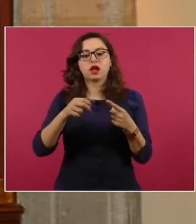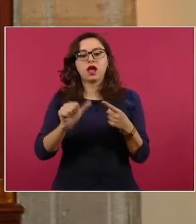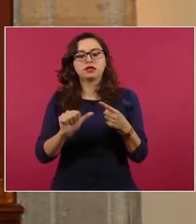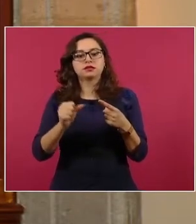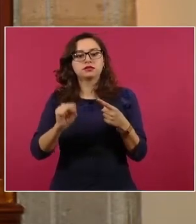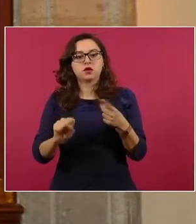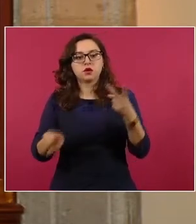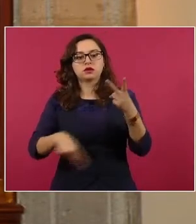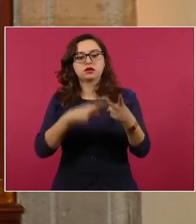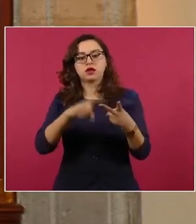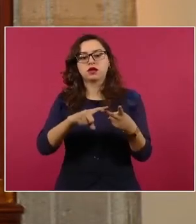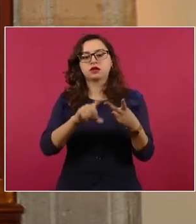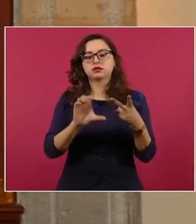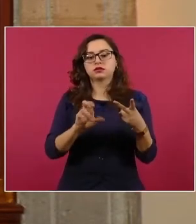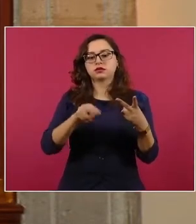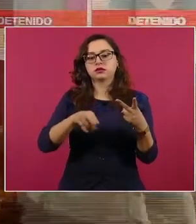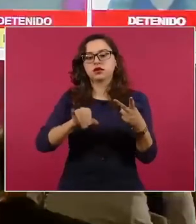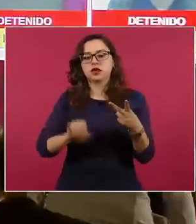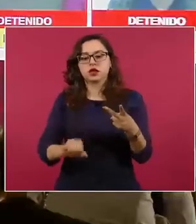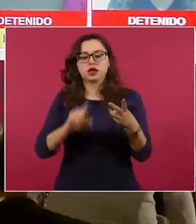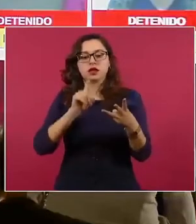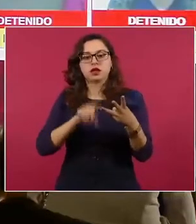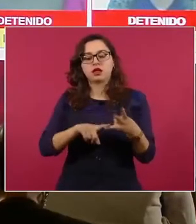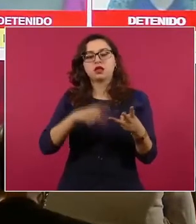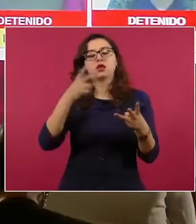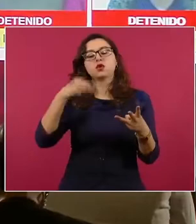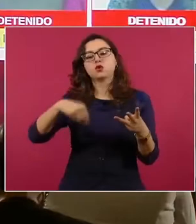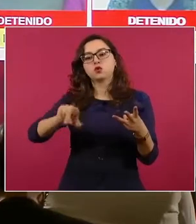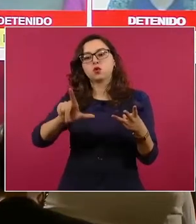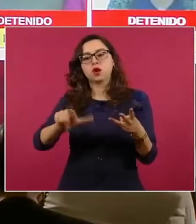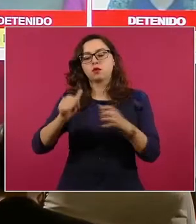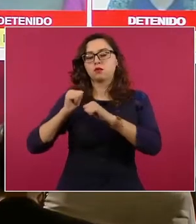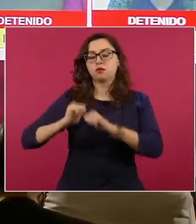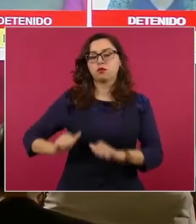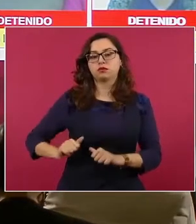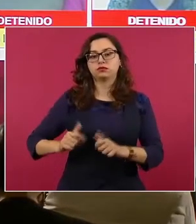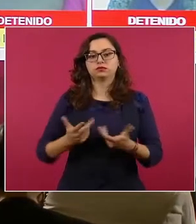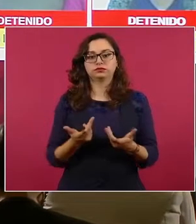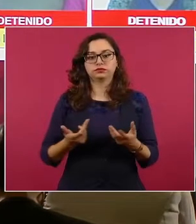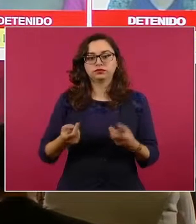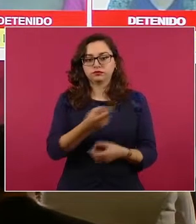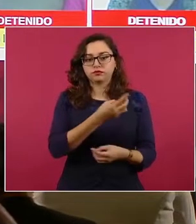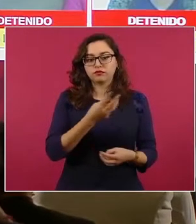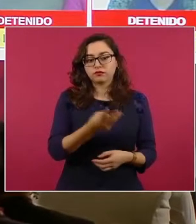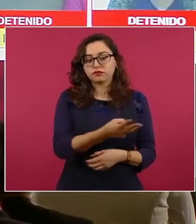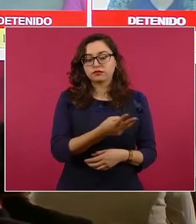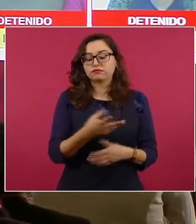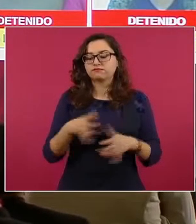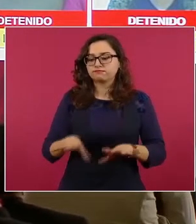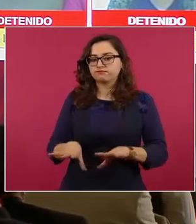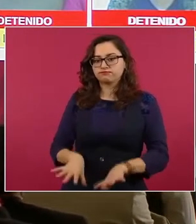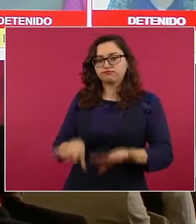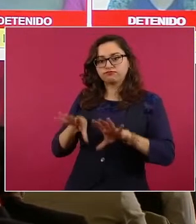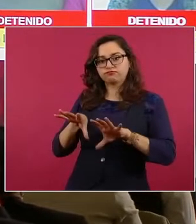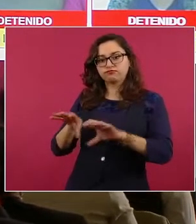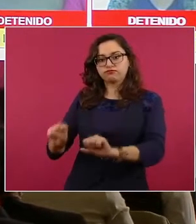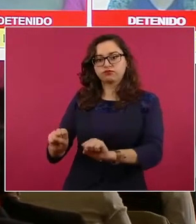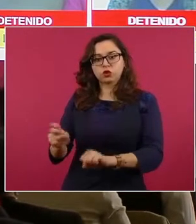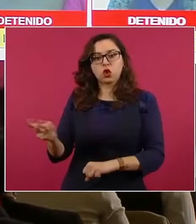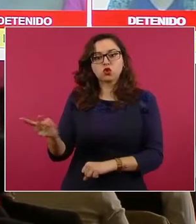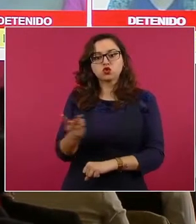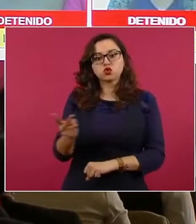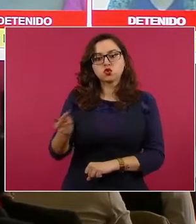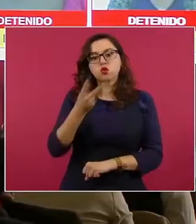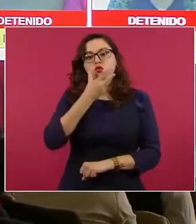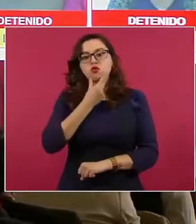colaboración con la Fiscalía de Nuevo León, lograron la detención de Juan Rodrigo N. y Ana María N., tras cumplimentar orden de